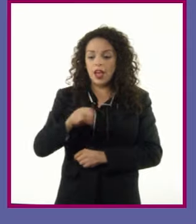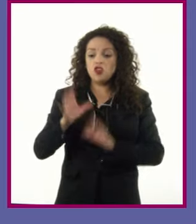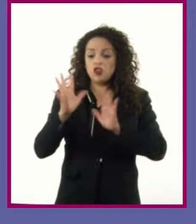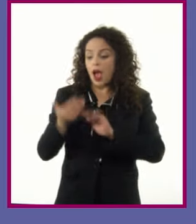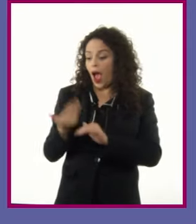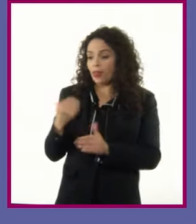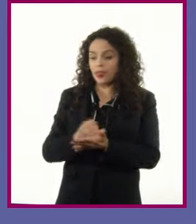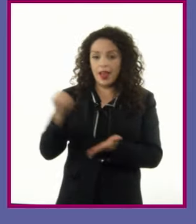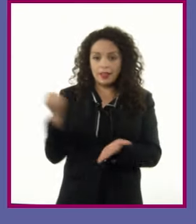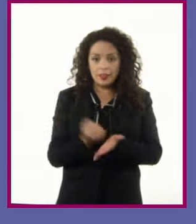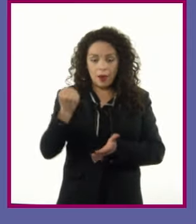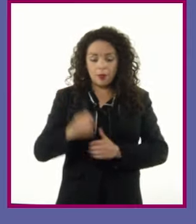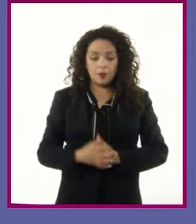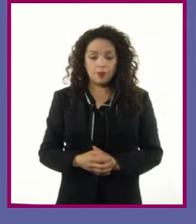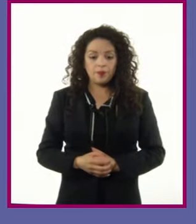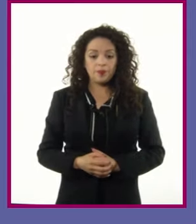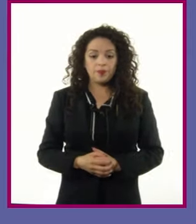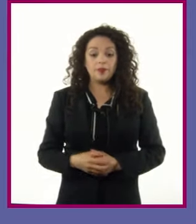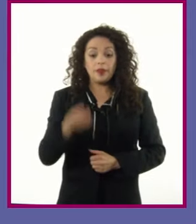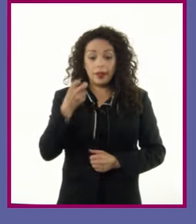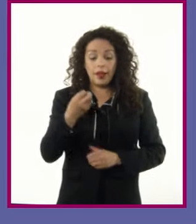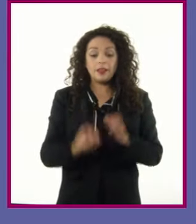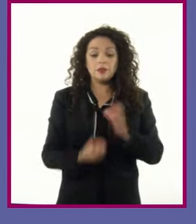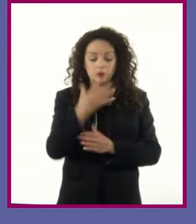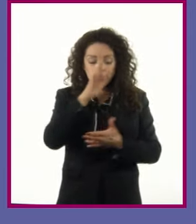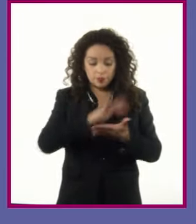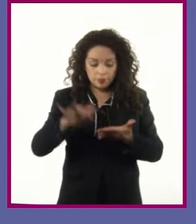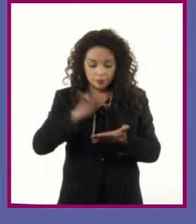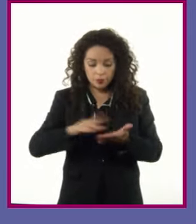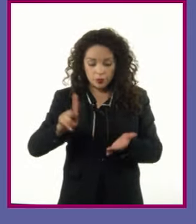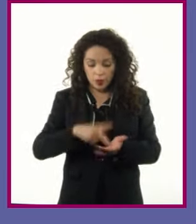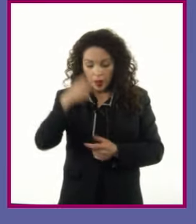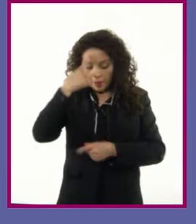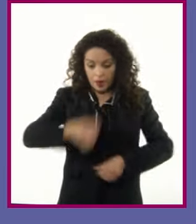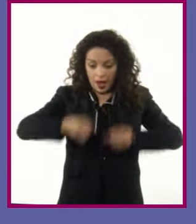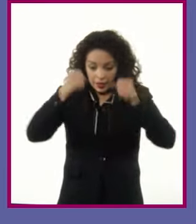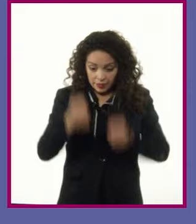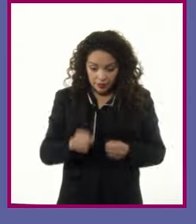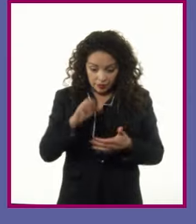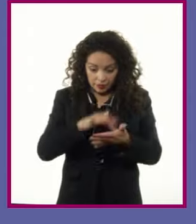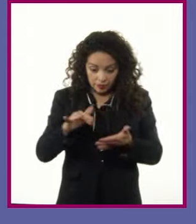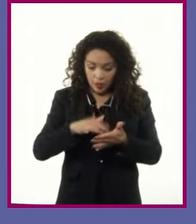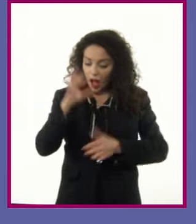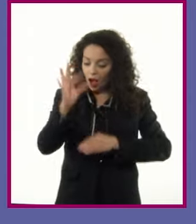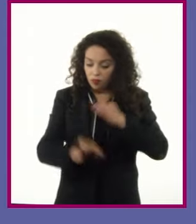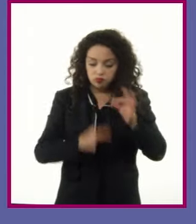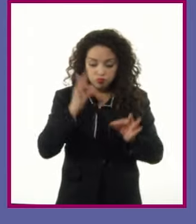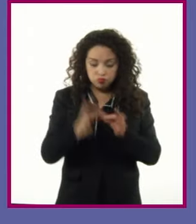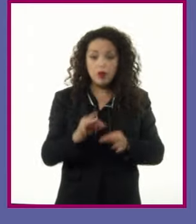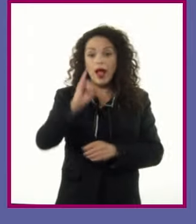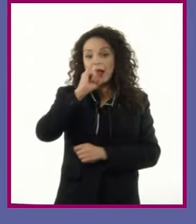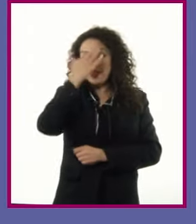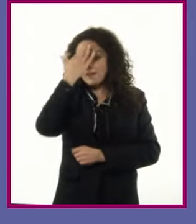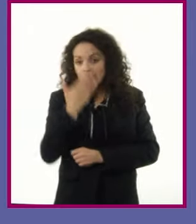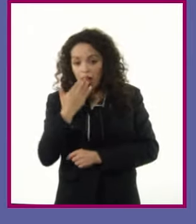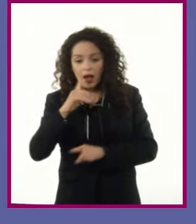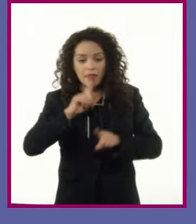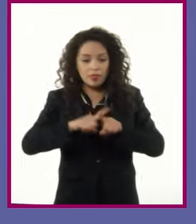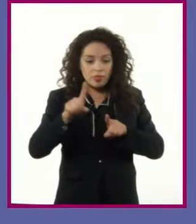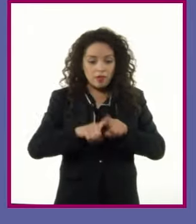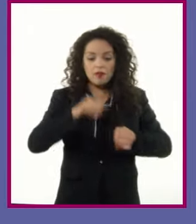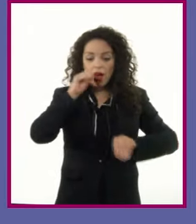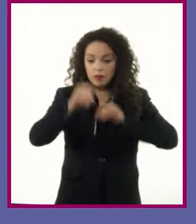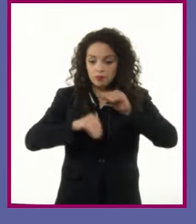punto, el editor realiza nuevas lecturas para cerciorarse que el contenido esté completo Y que las imágenes y pies de foto se